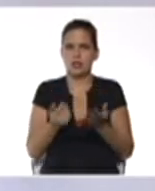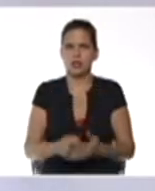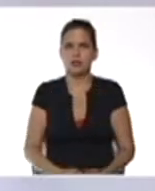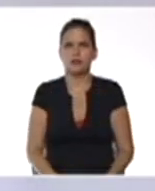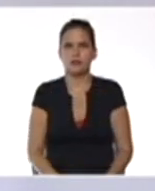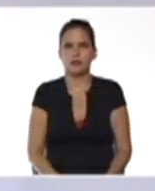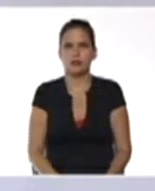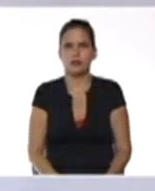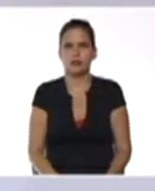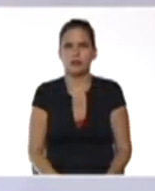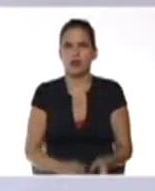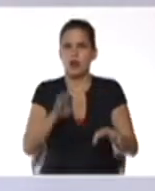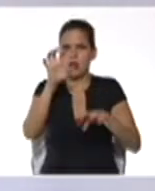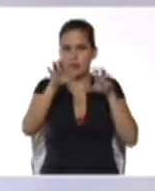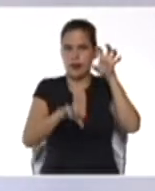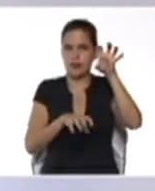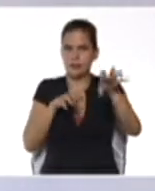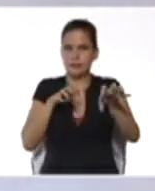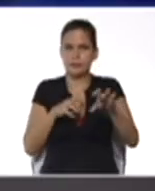reino animal.